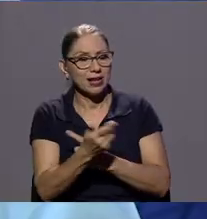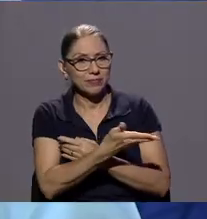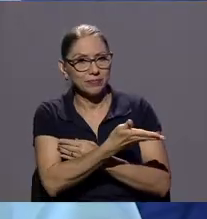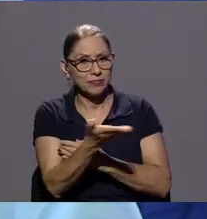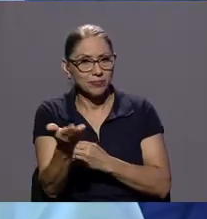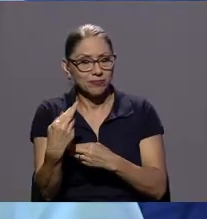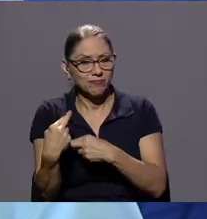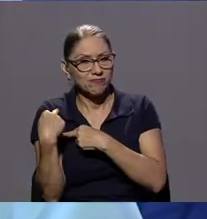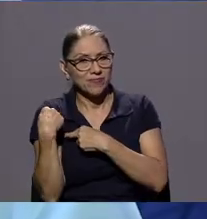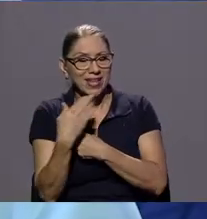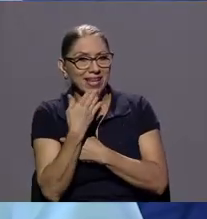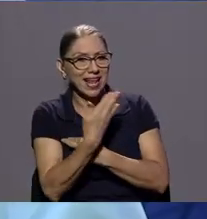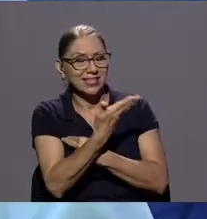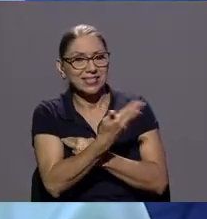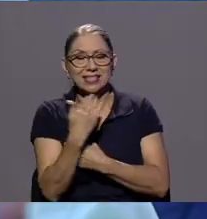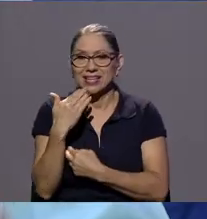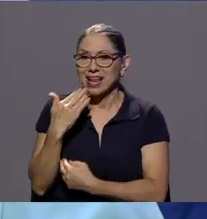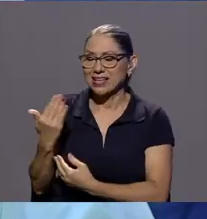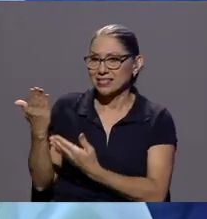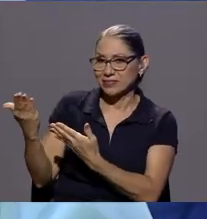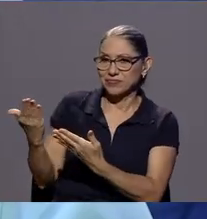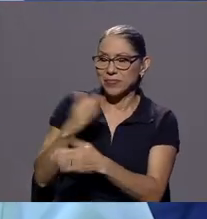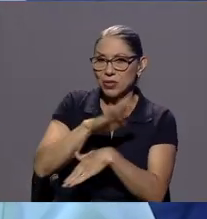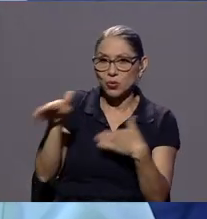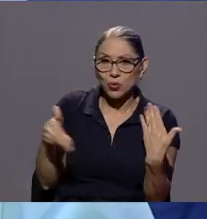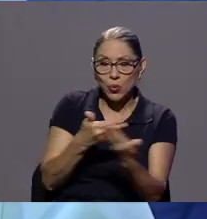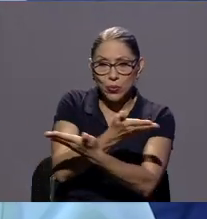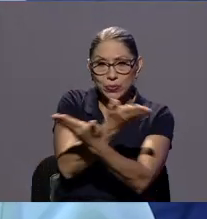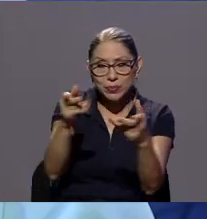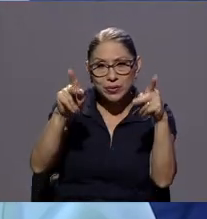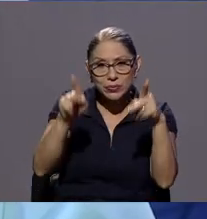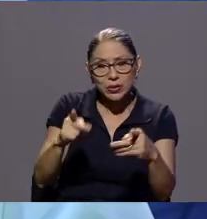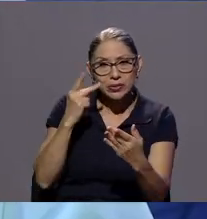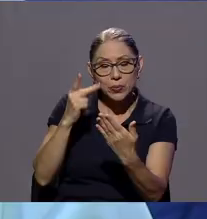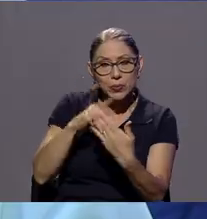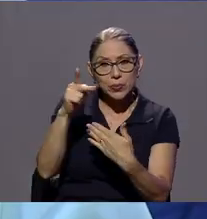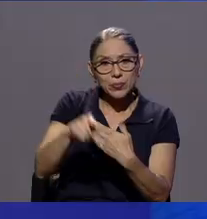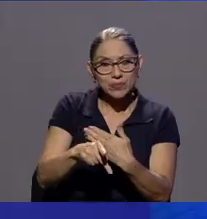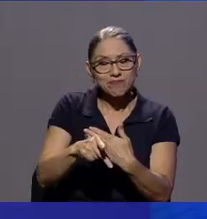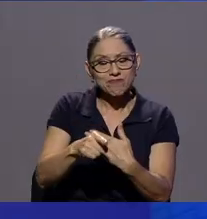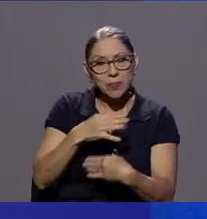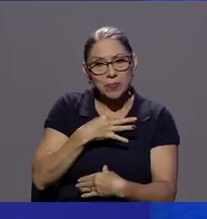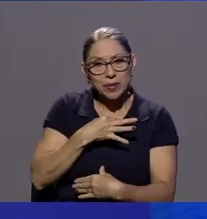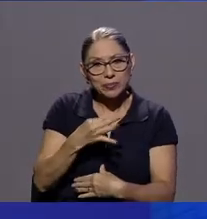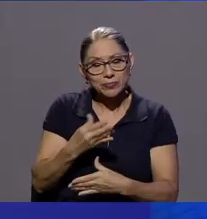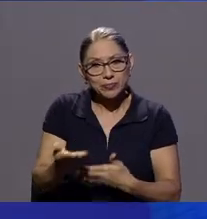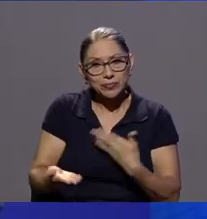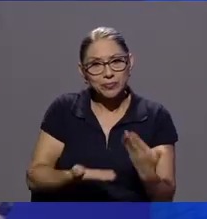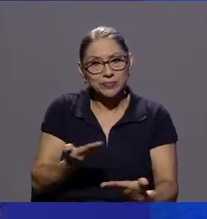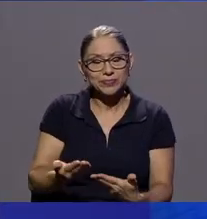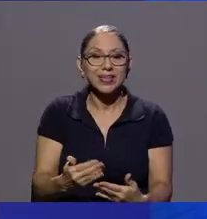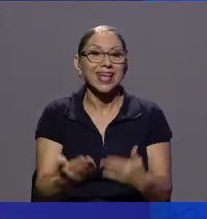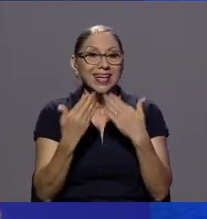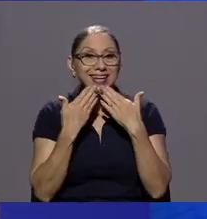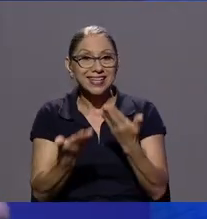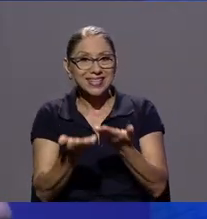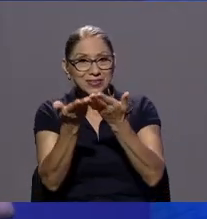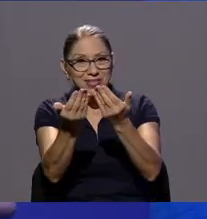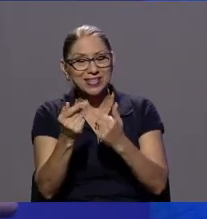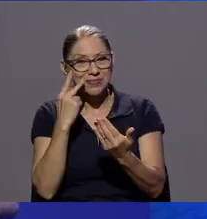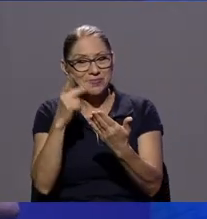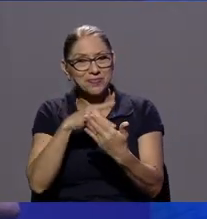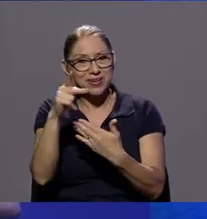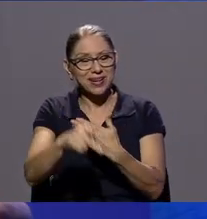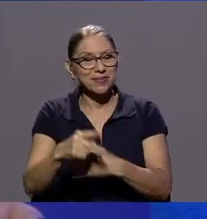don Erick muchas gracias don Ronald a todas y todos quienes nos han seguido en nuestra dimensión de hoy quedamos a la orden gracias a ustedes también por acompañarnos siempre en la